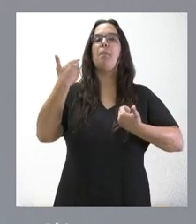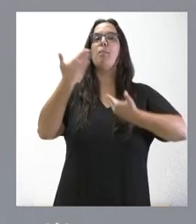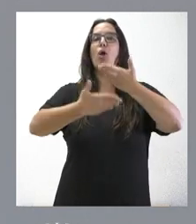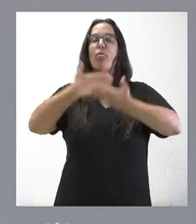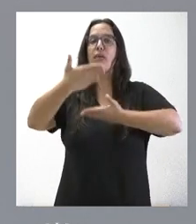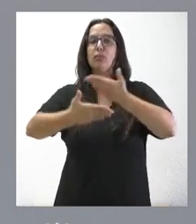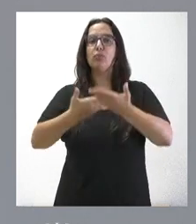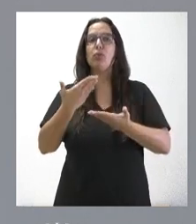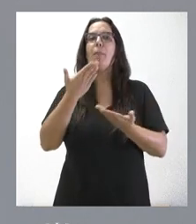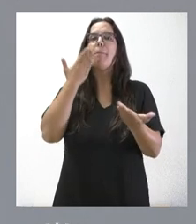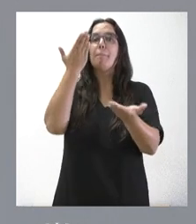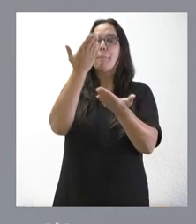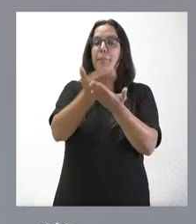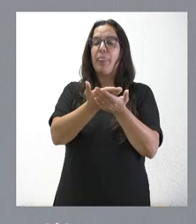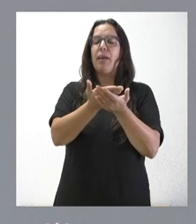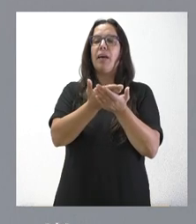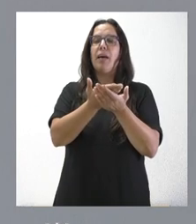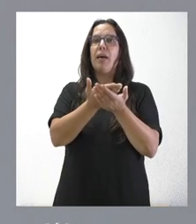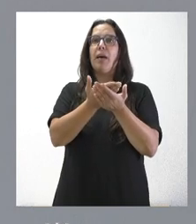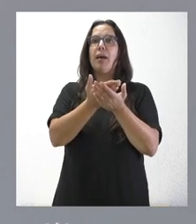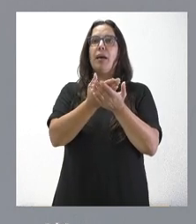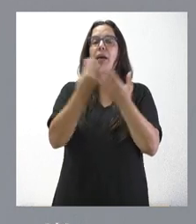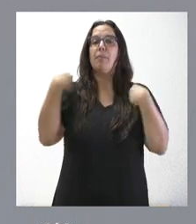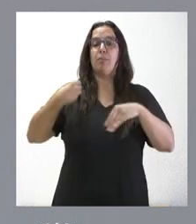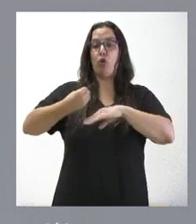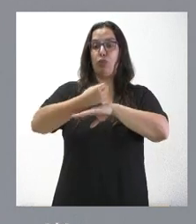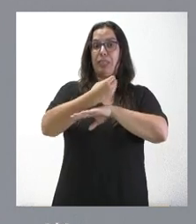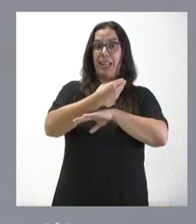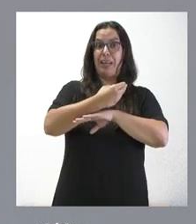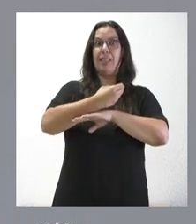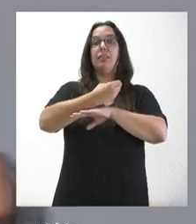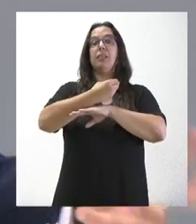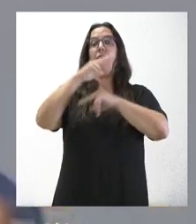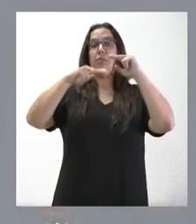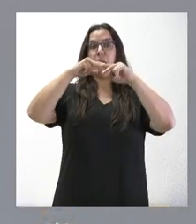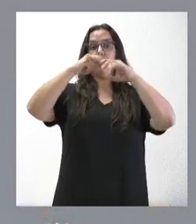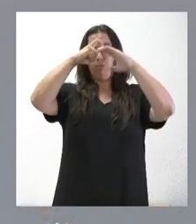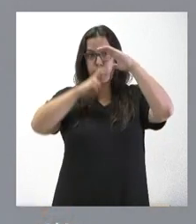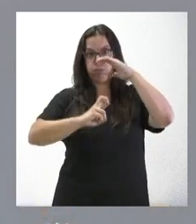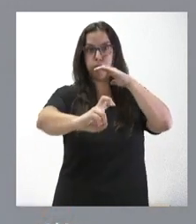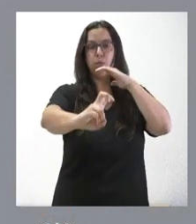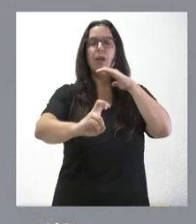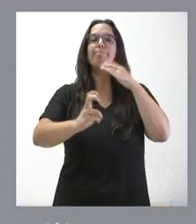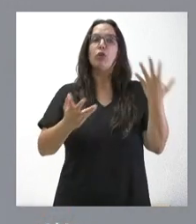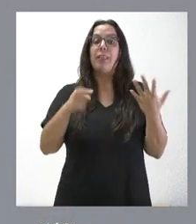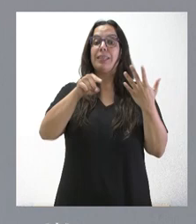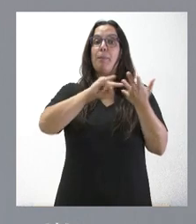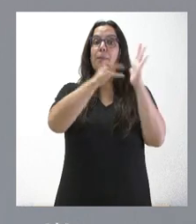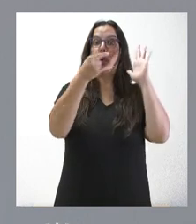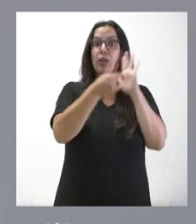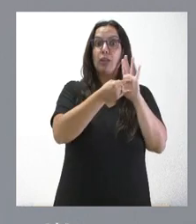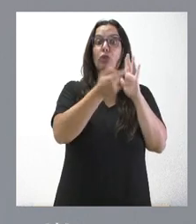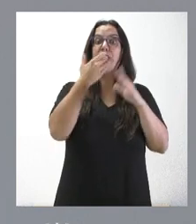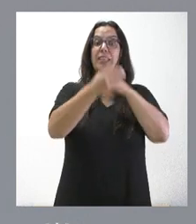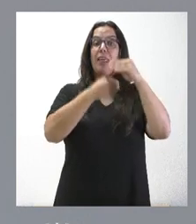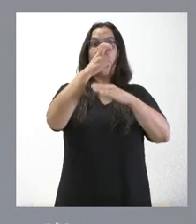el que ha pedido el soterramiento para el ferrocarril. En este proyecto de soterramiento, pues habría que considerar